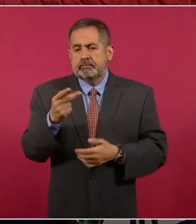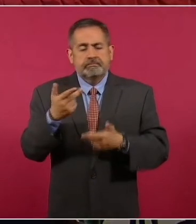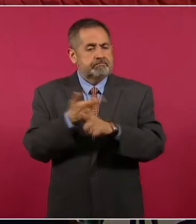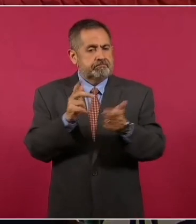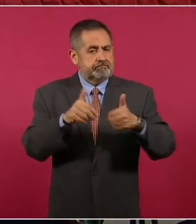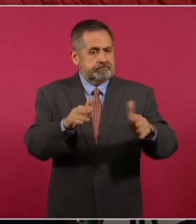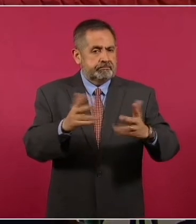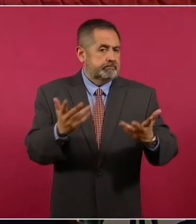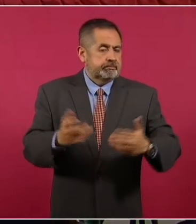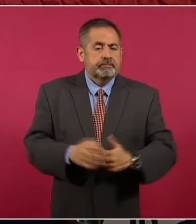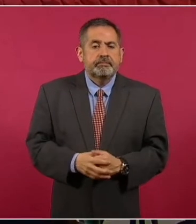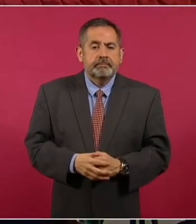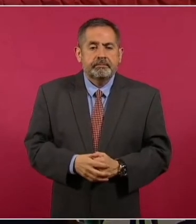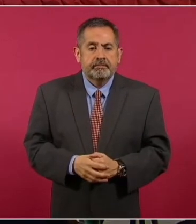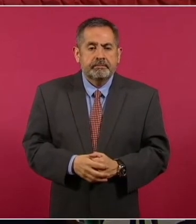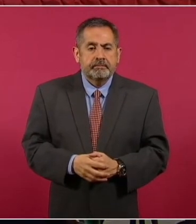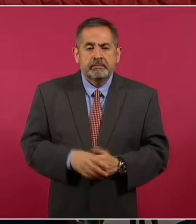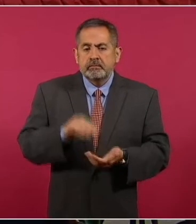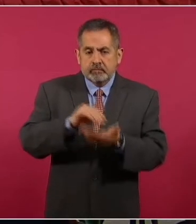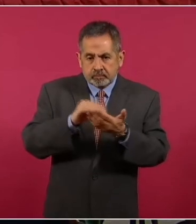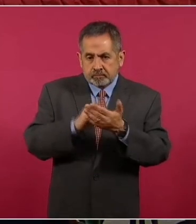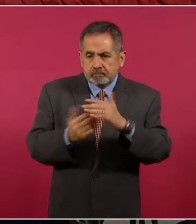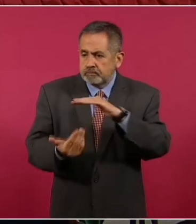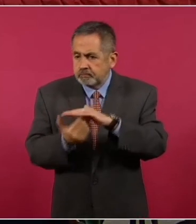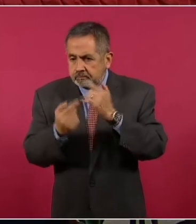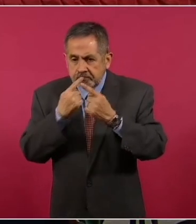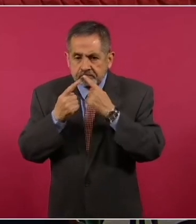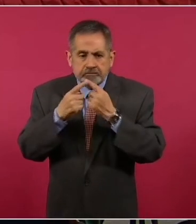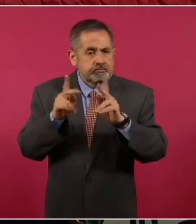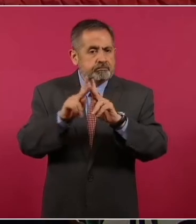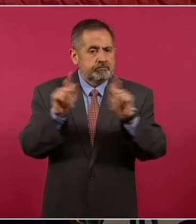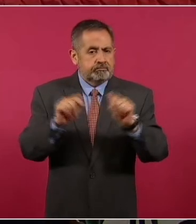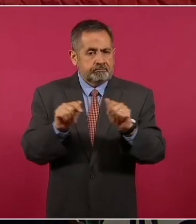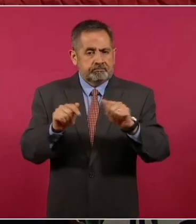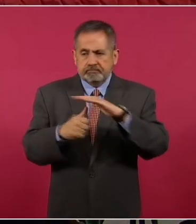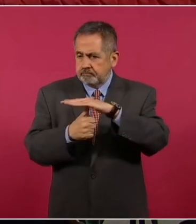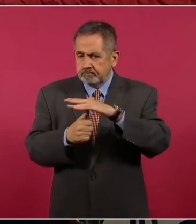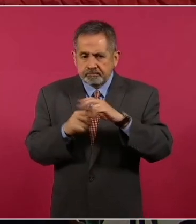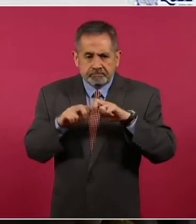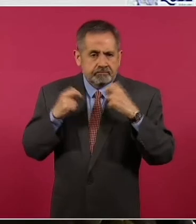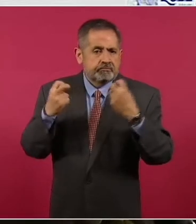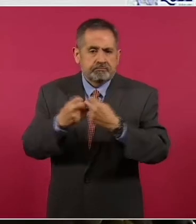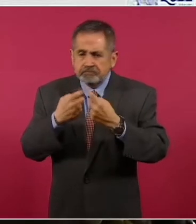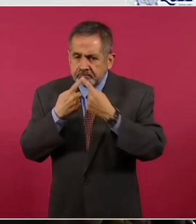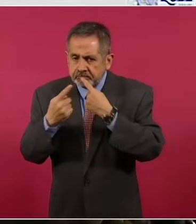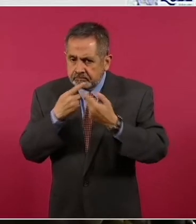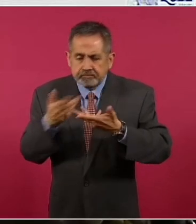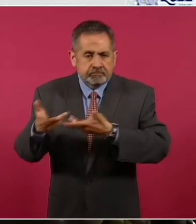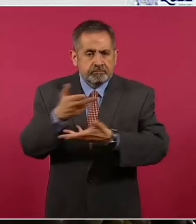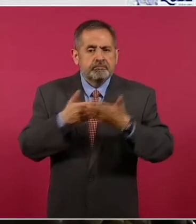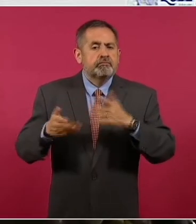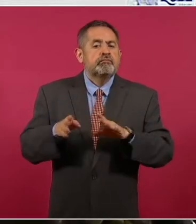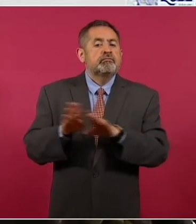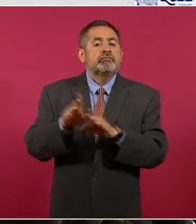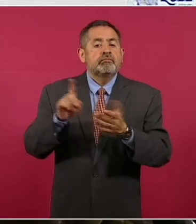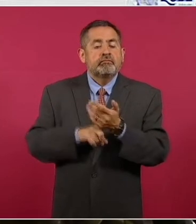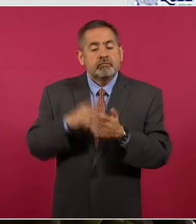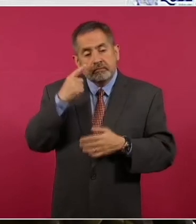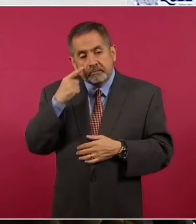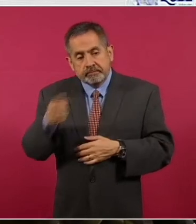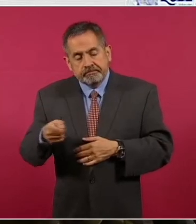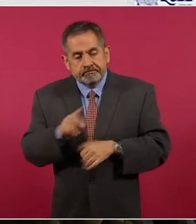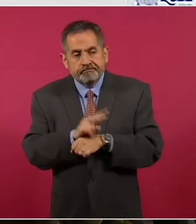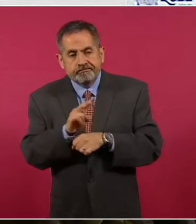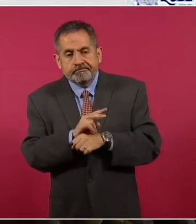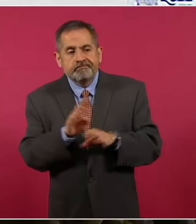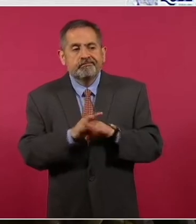Seguimos trabajando en las mesas de paz. Aquí hay que decir que se sigue la supervisión de la venta de